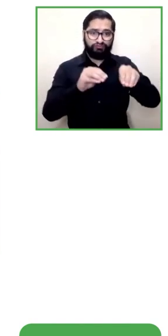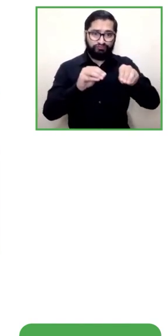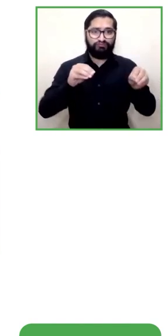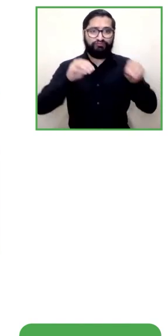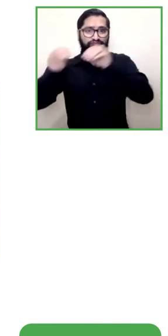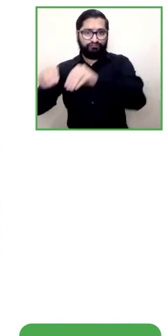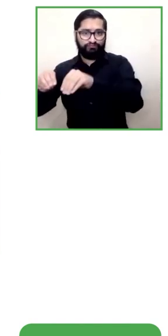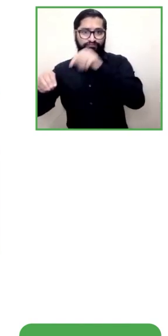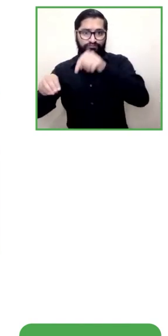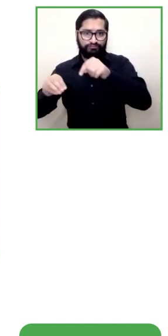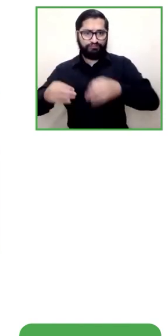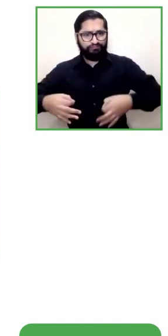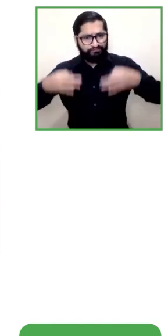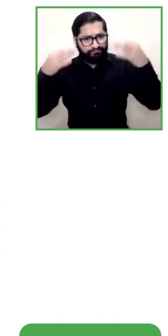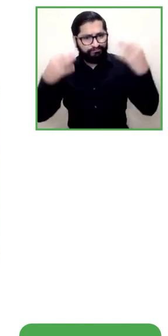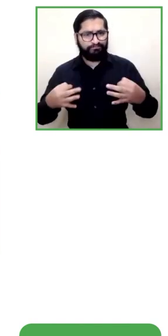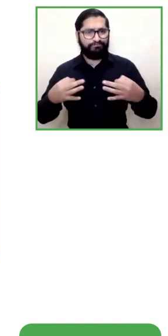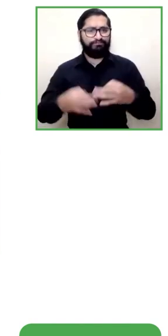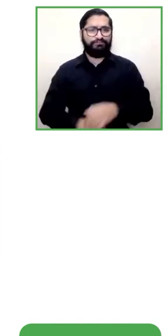sordas en Colombia